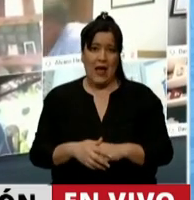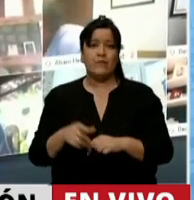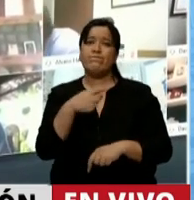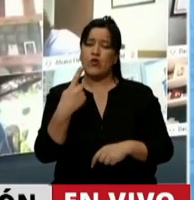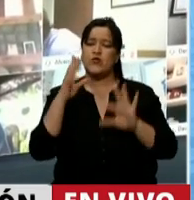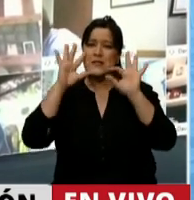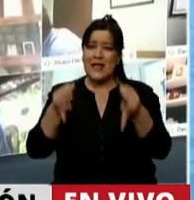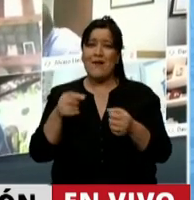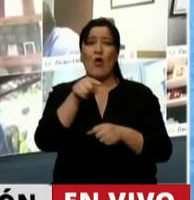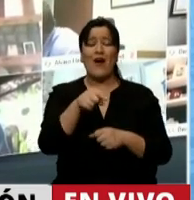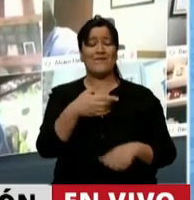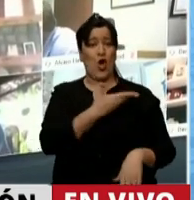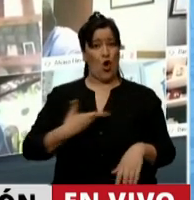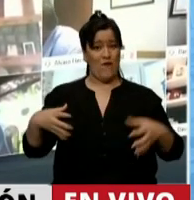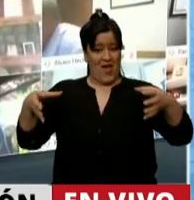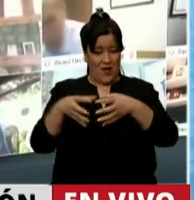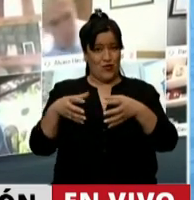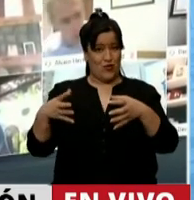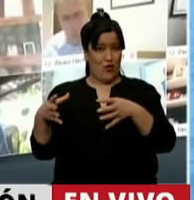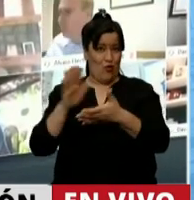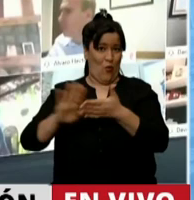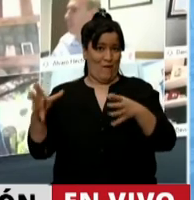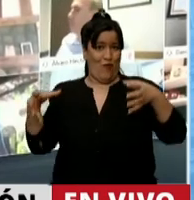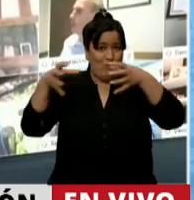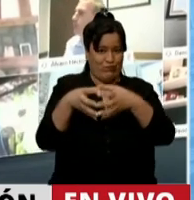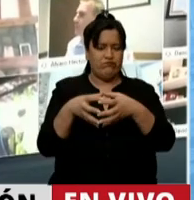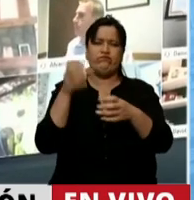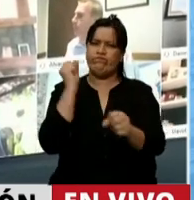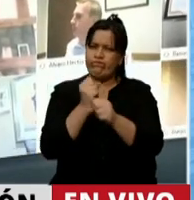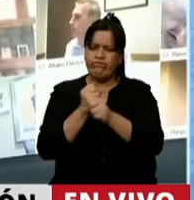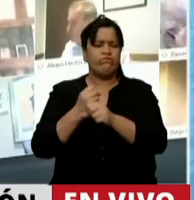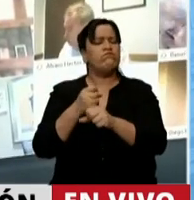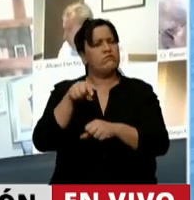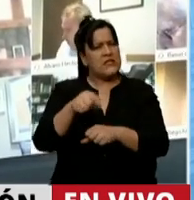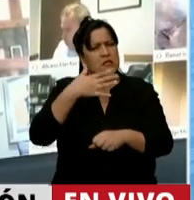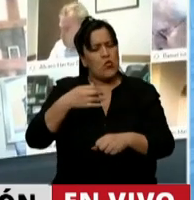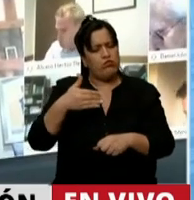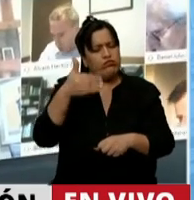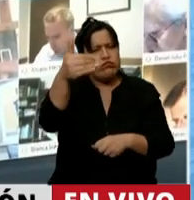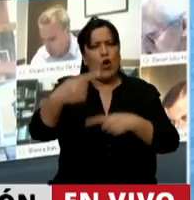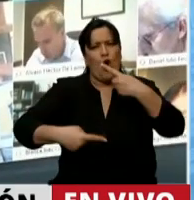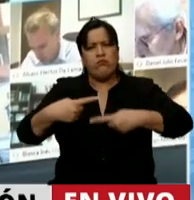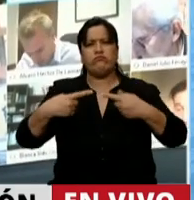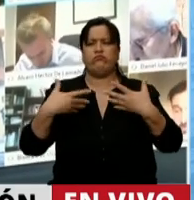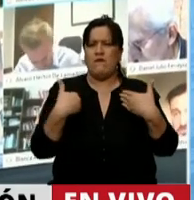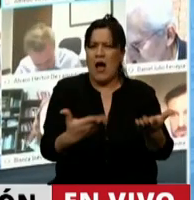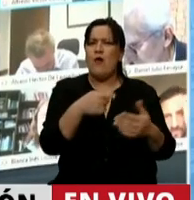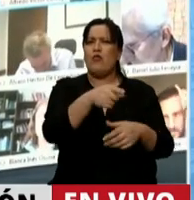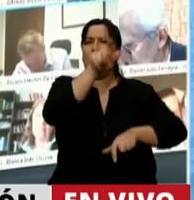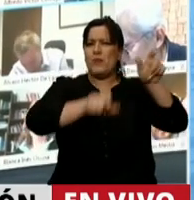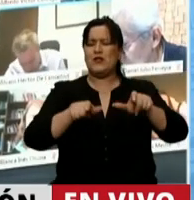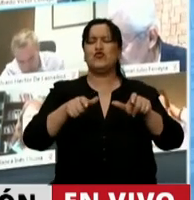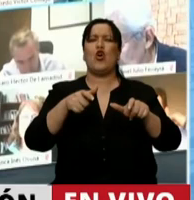siempre que este fue un gobierno que trabaja y va a seguir trabajando a favor de la salud pública, a favor de los